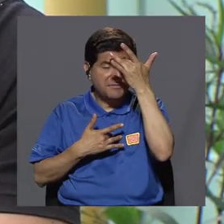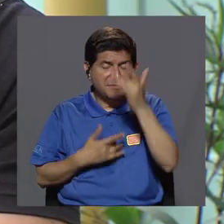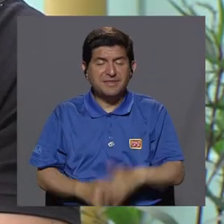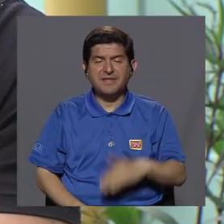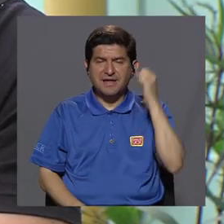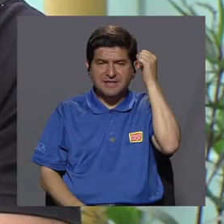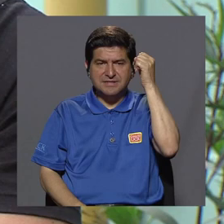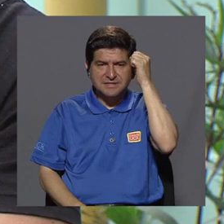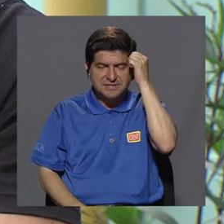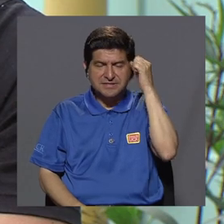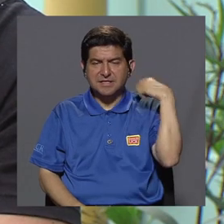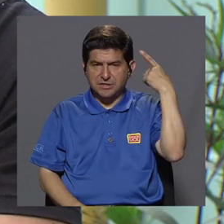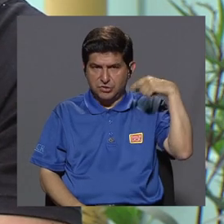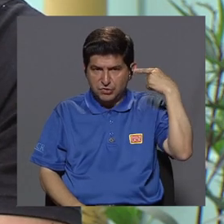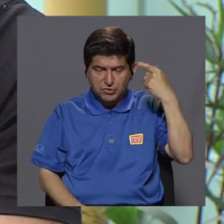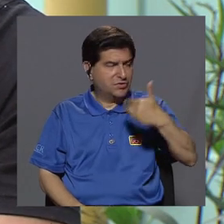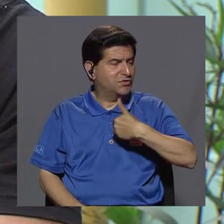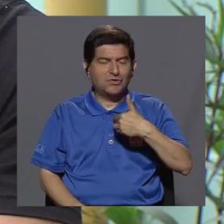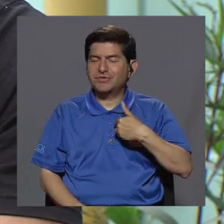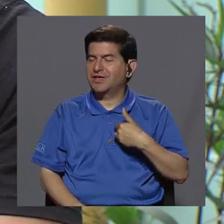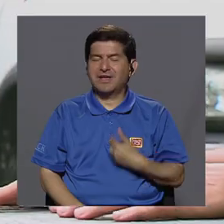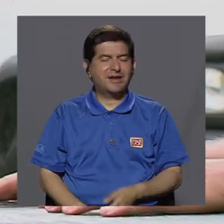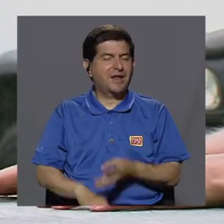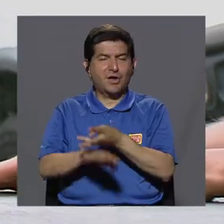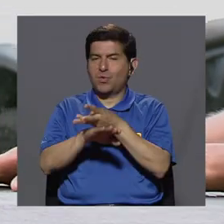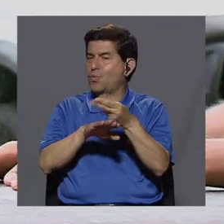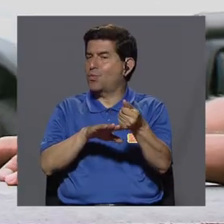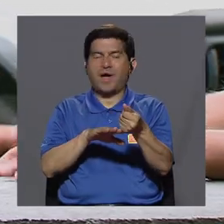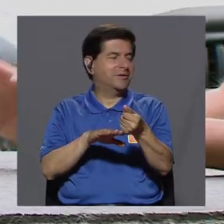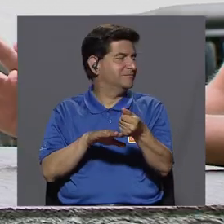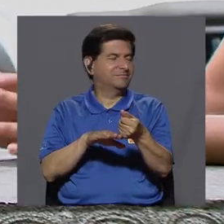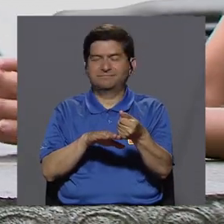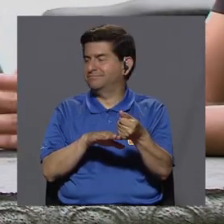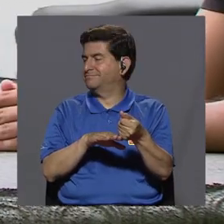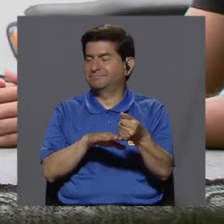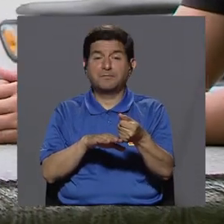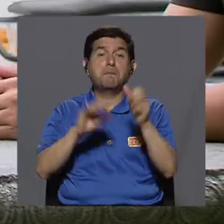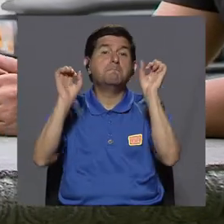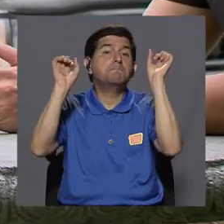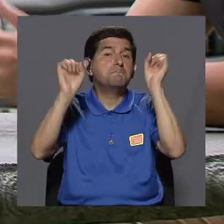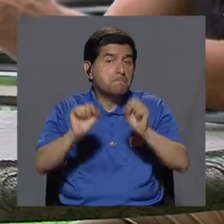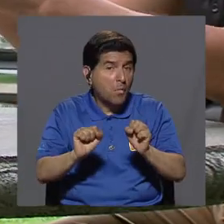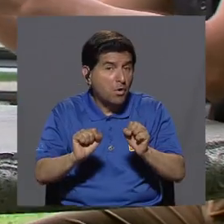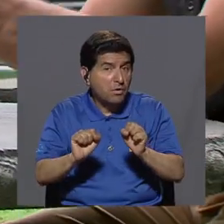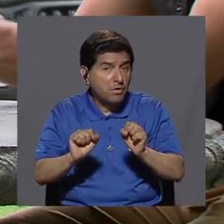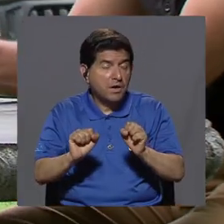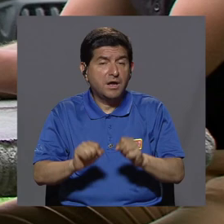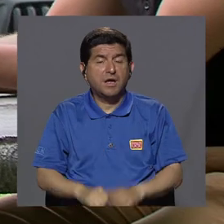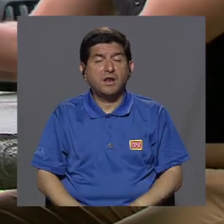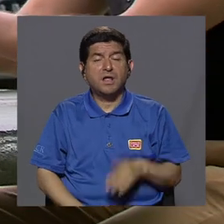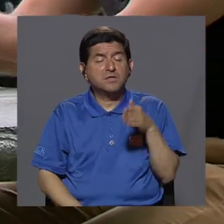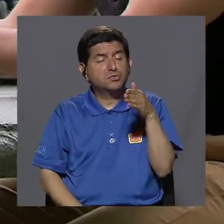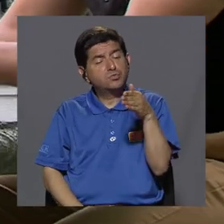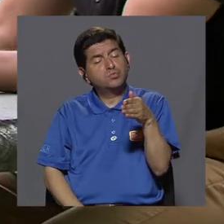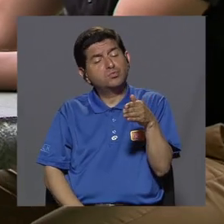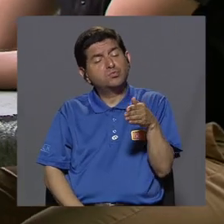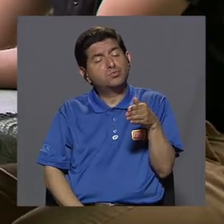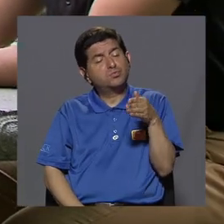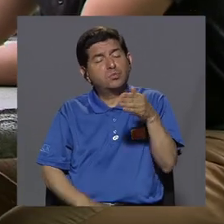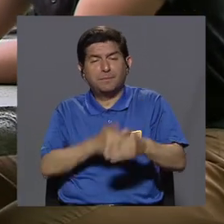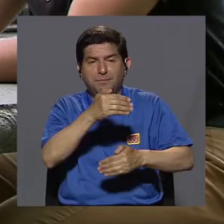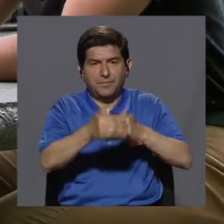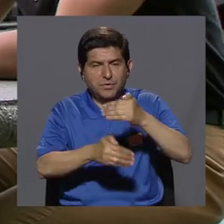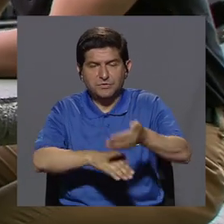demencial no tienen cura. Lo que podemos hacer es lentizar el